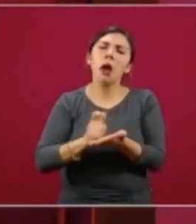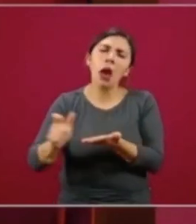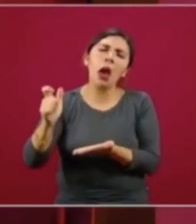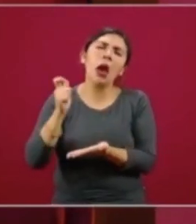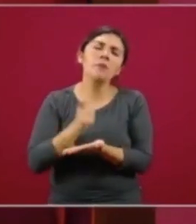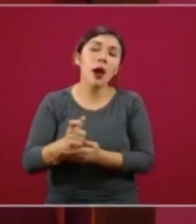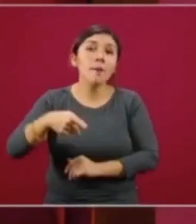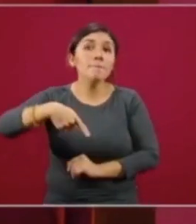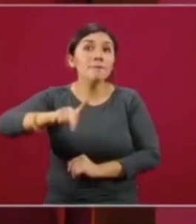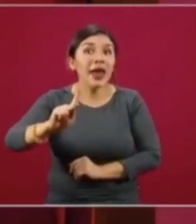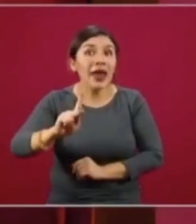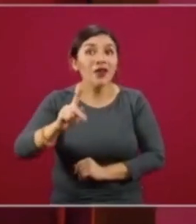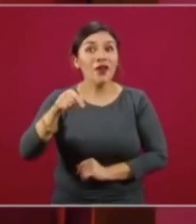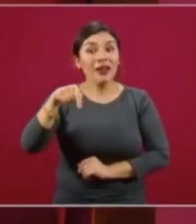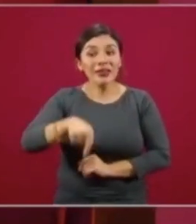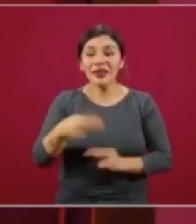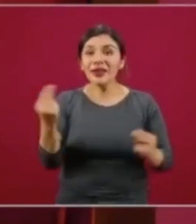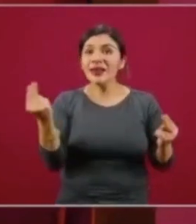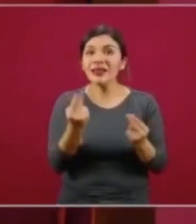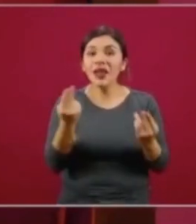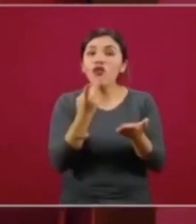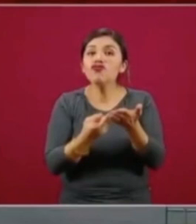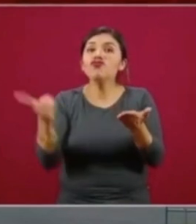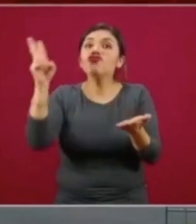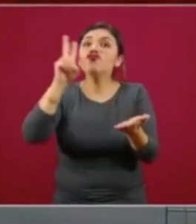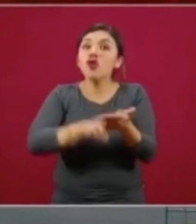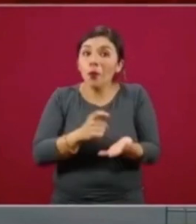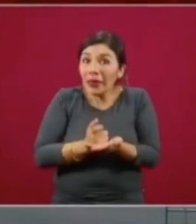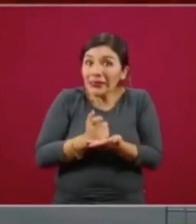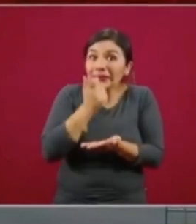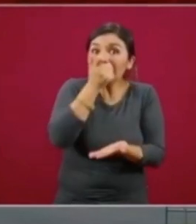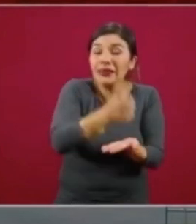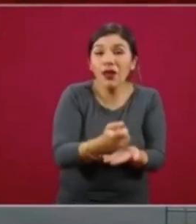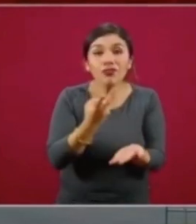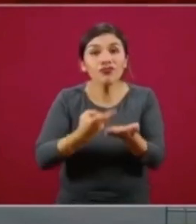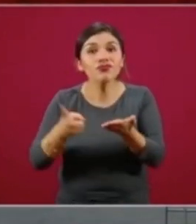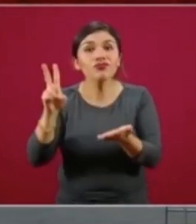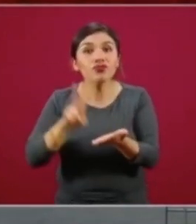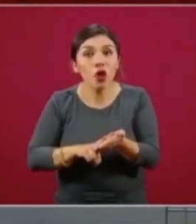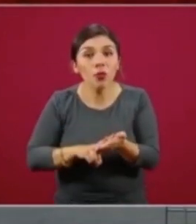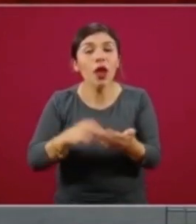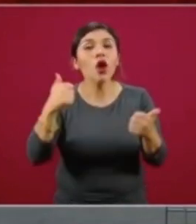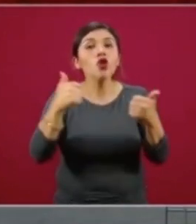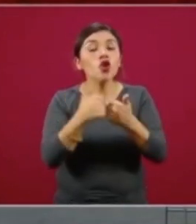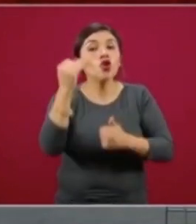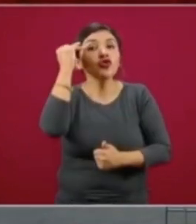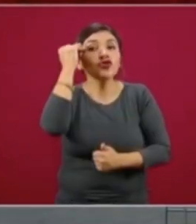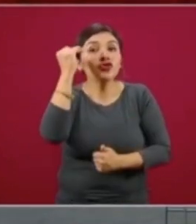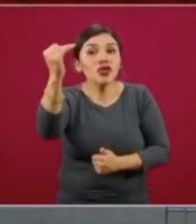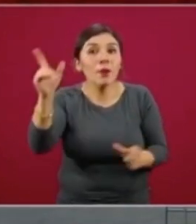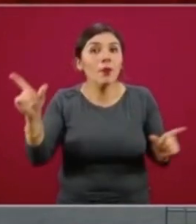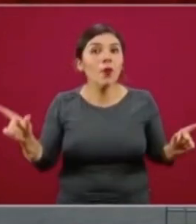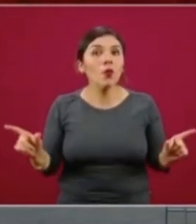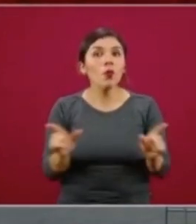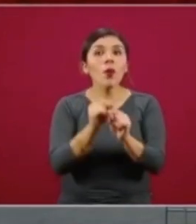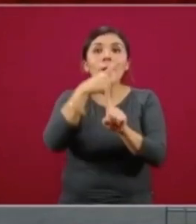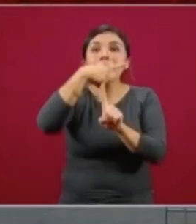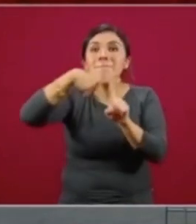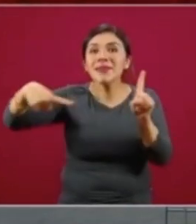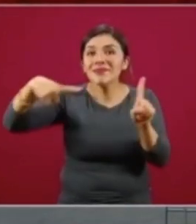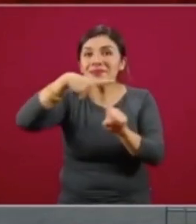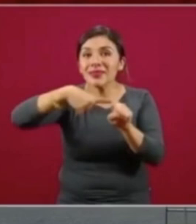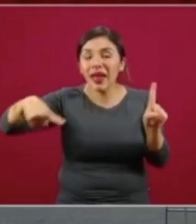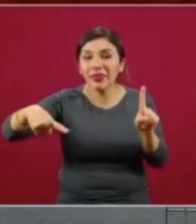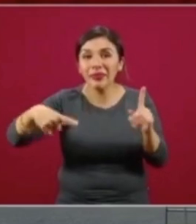pero teníamos el reto de llevar el doble de los recursos y de realizarlo en la mitad del tiempo.